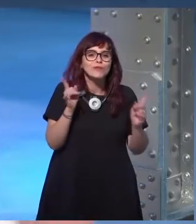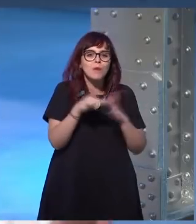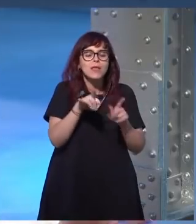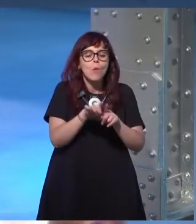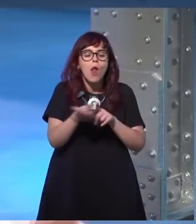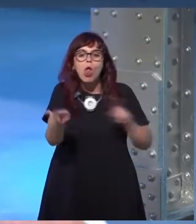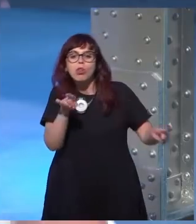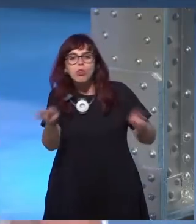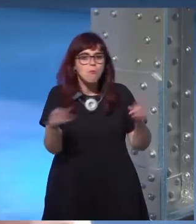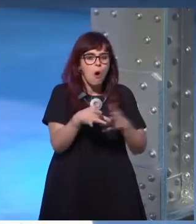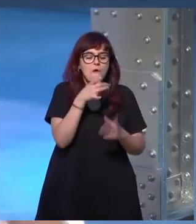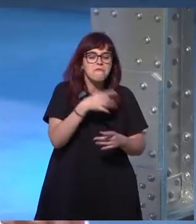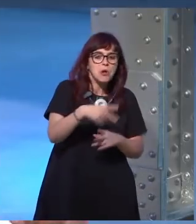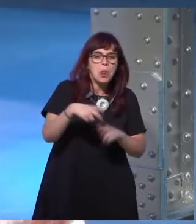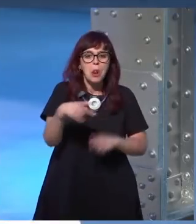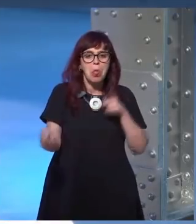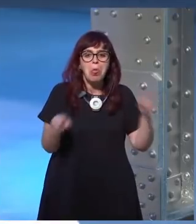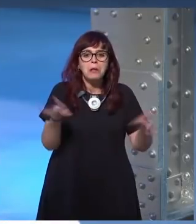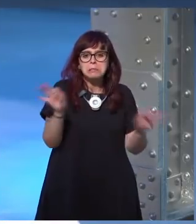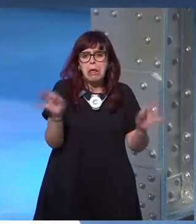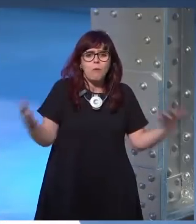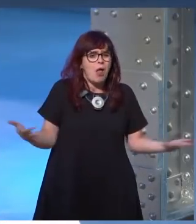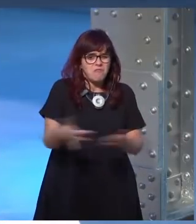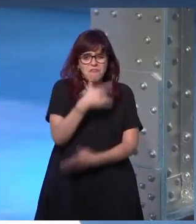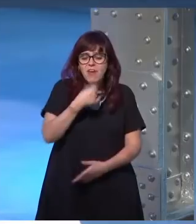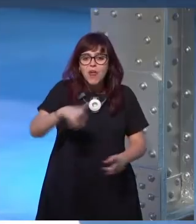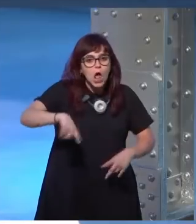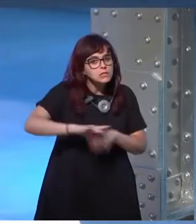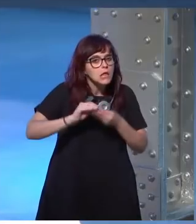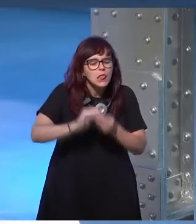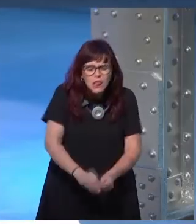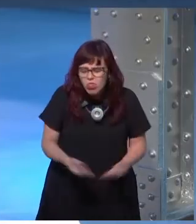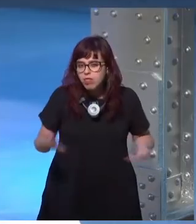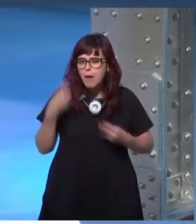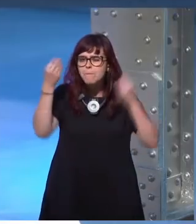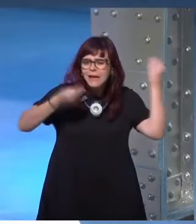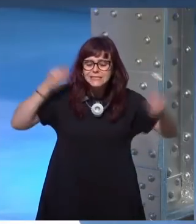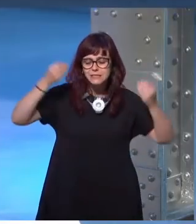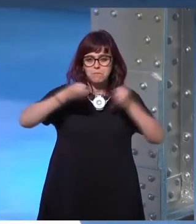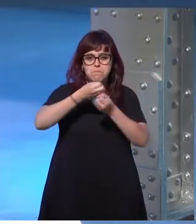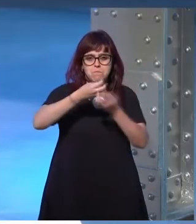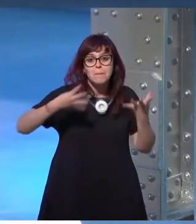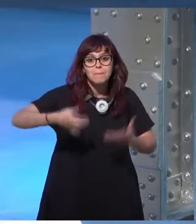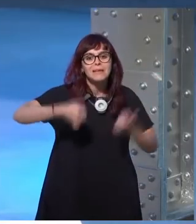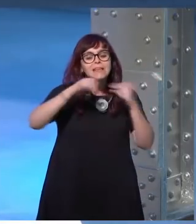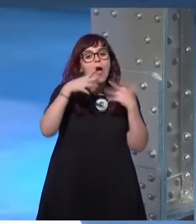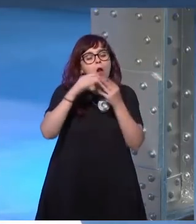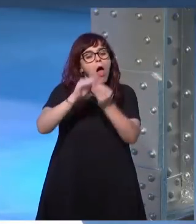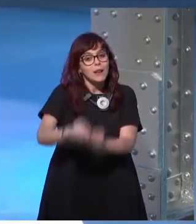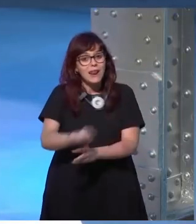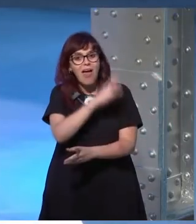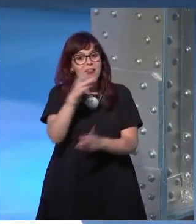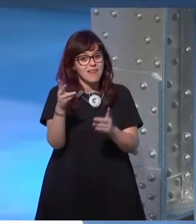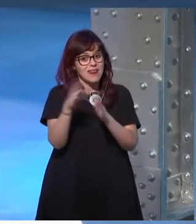dicotomía de blanco o negro estoy tratando de arreglar el tercer libro para que